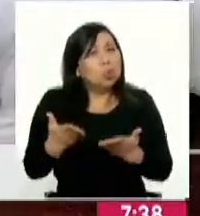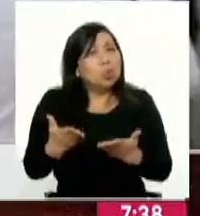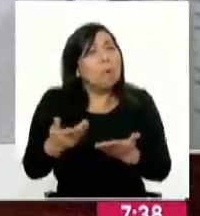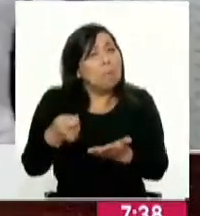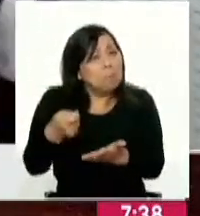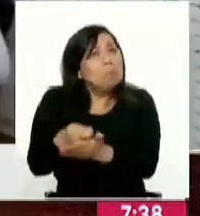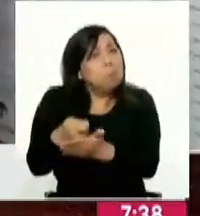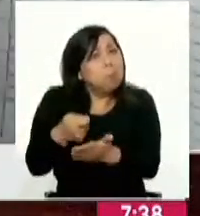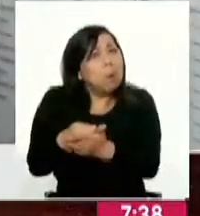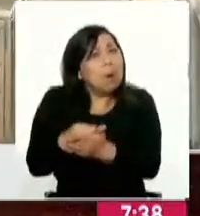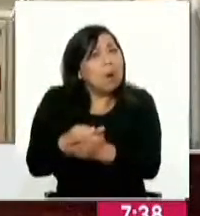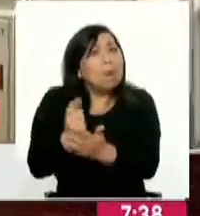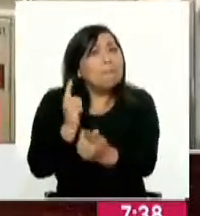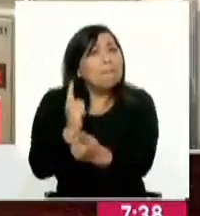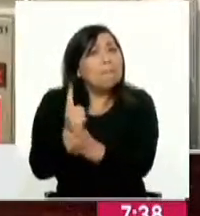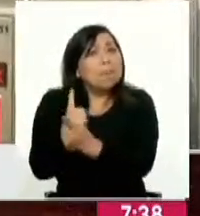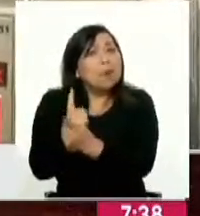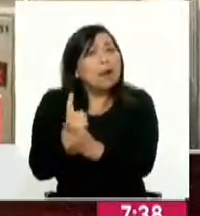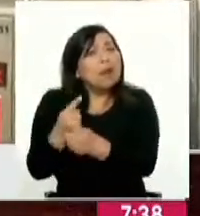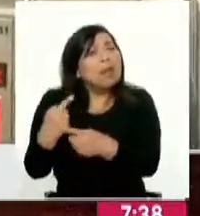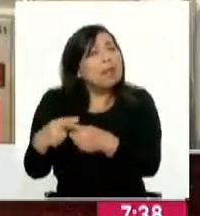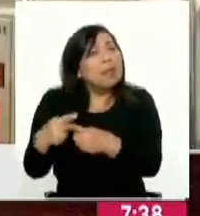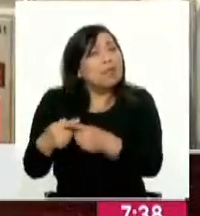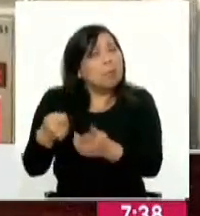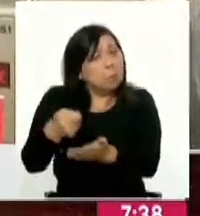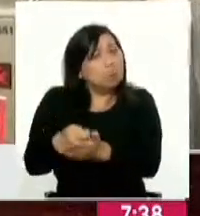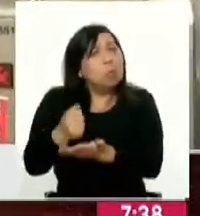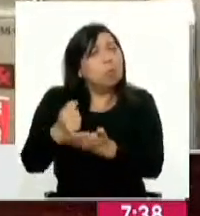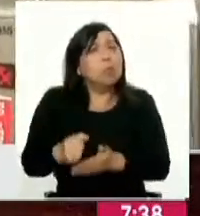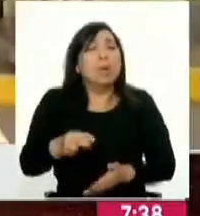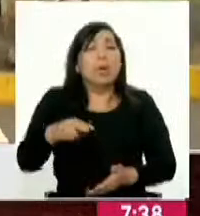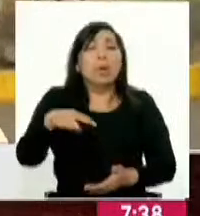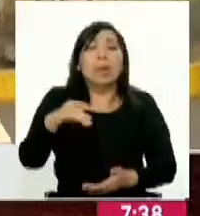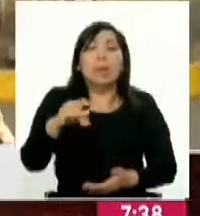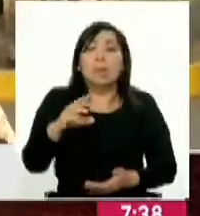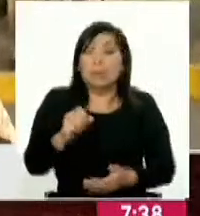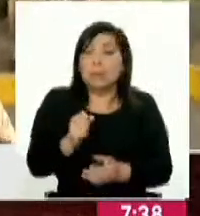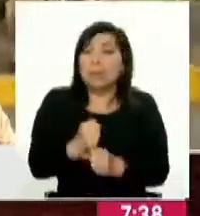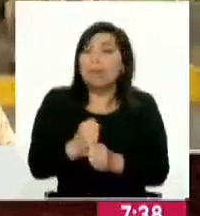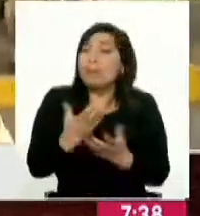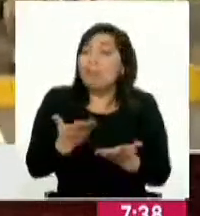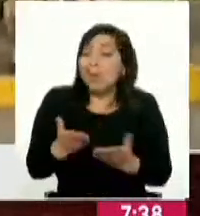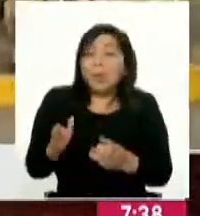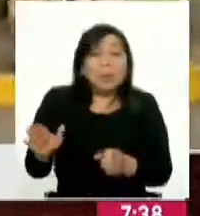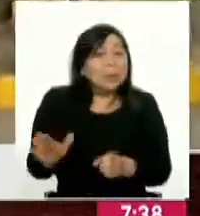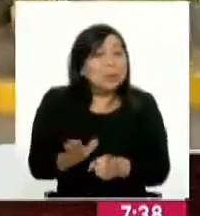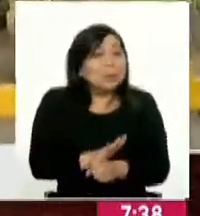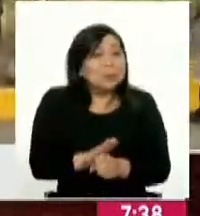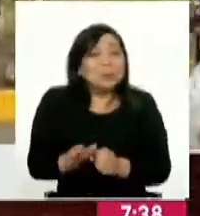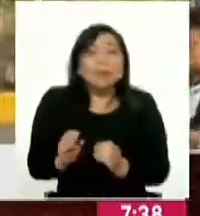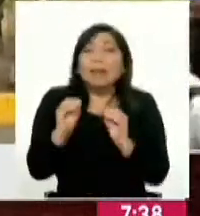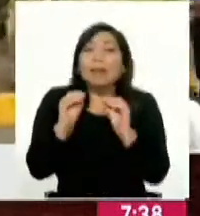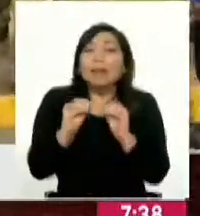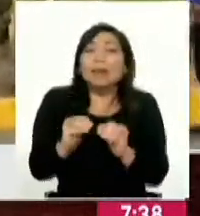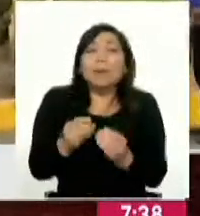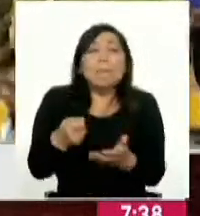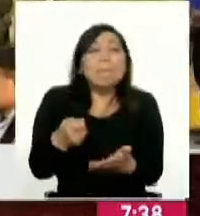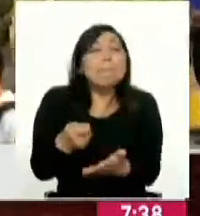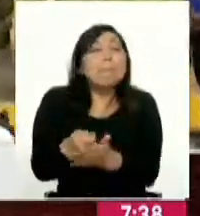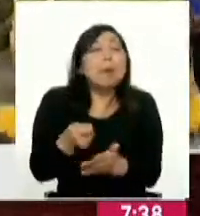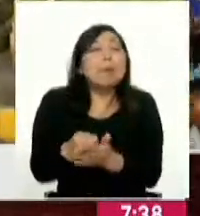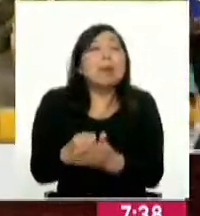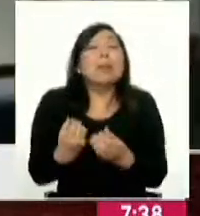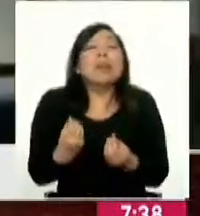subsidio dirigido, a diferencia de otros subsidios que he trabajado en el MIDIS, es muy complejo plantear un subsidio,